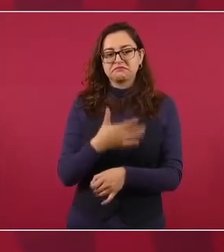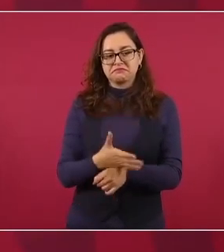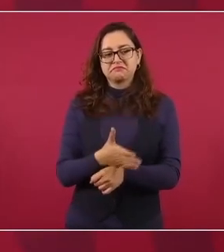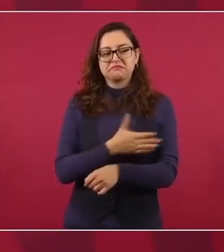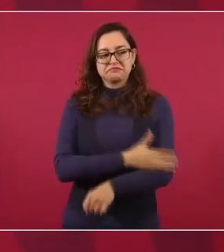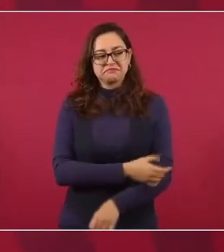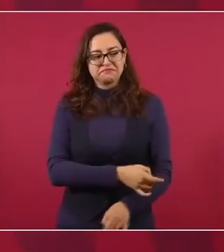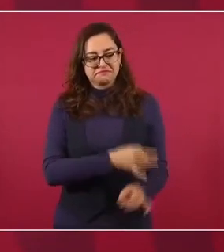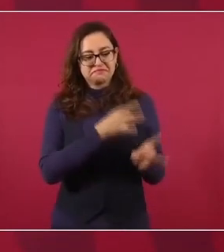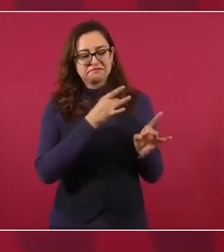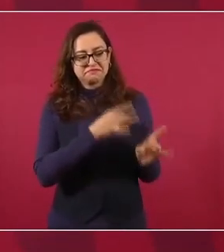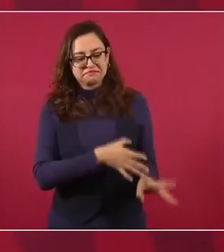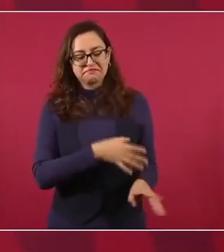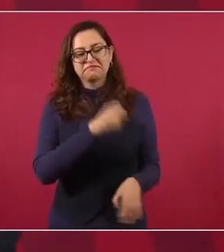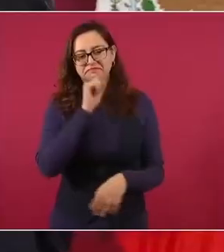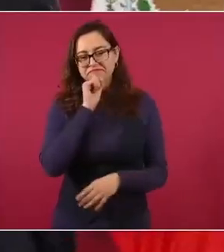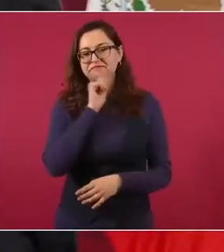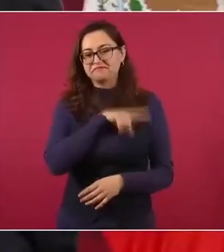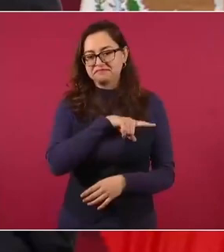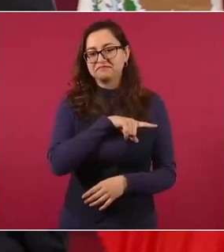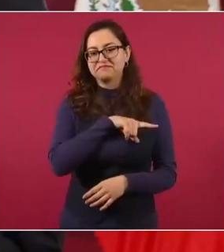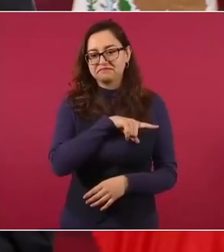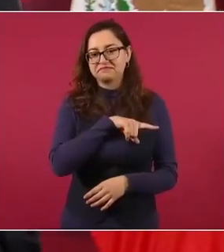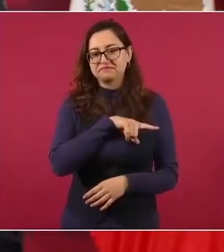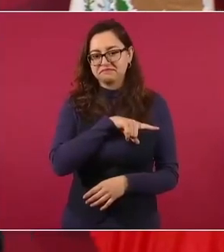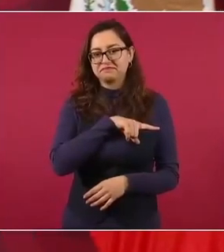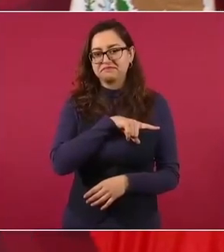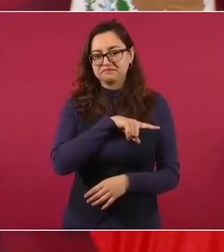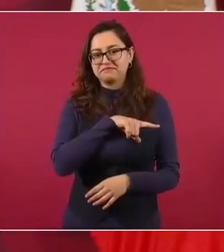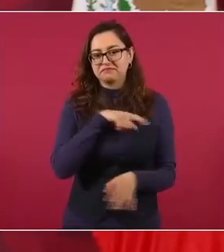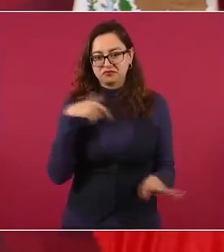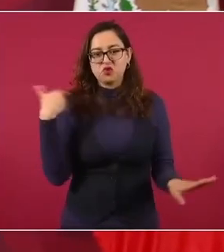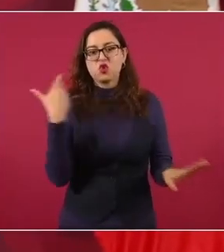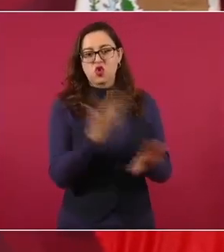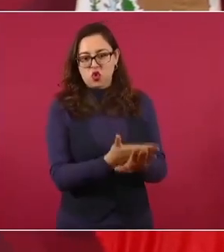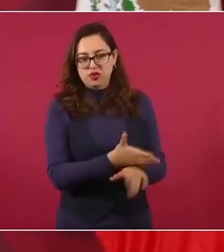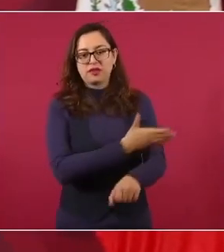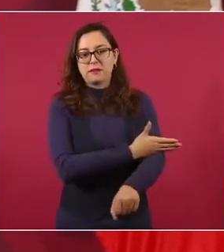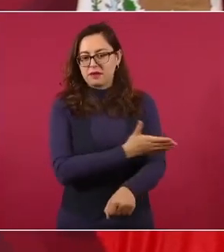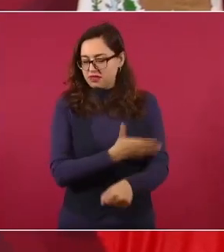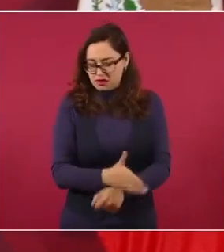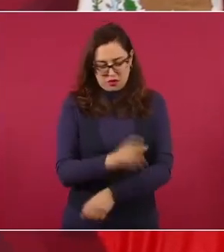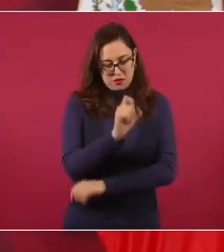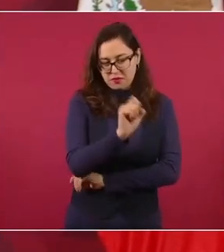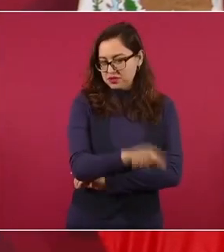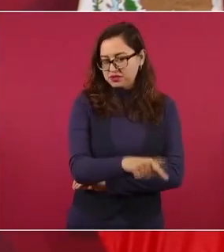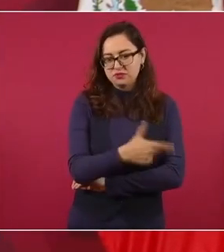a dar el golpe, ya está,